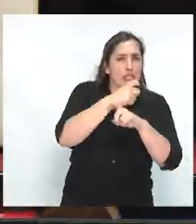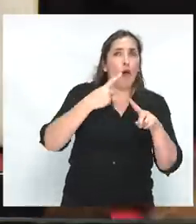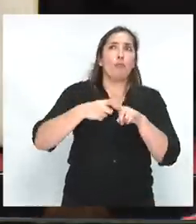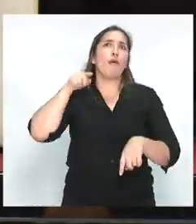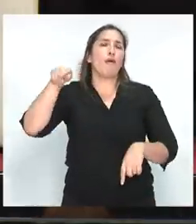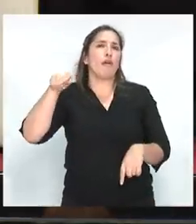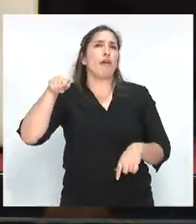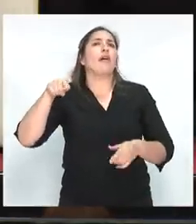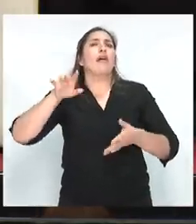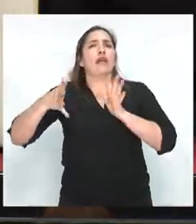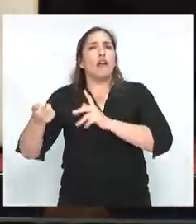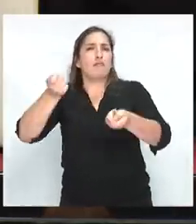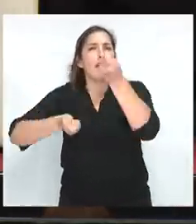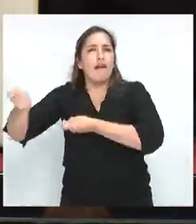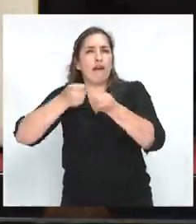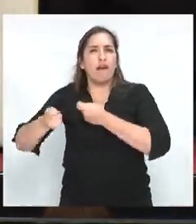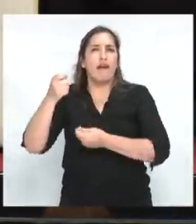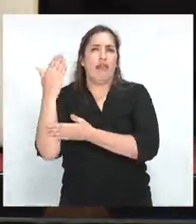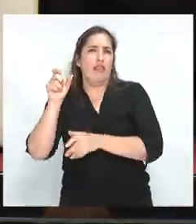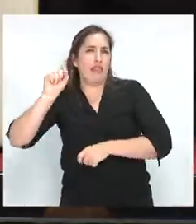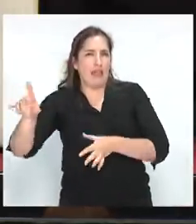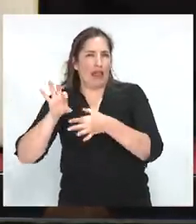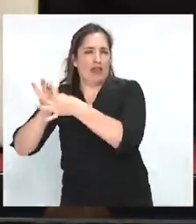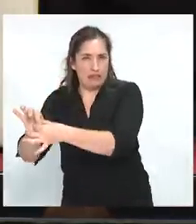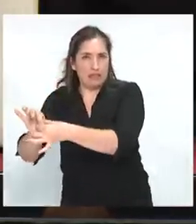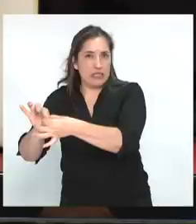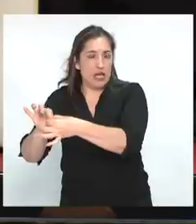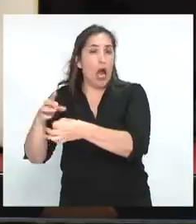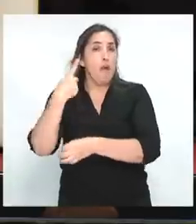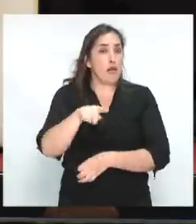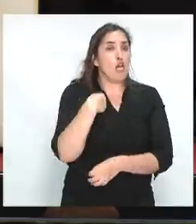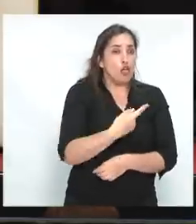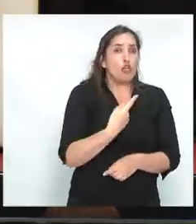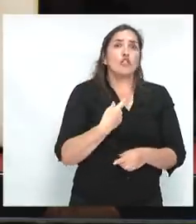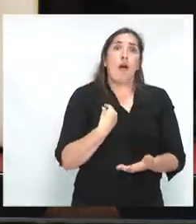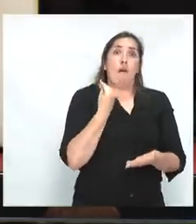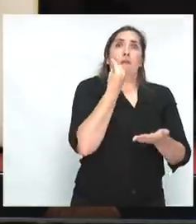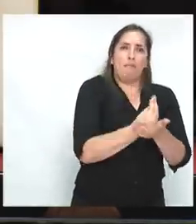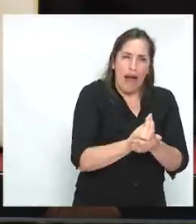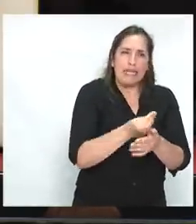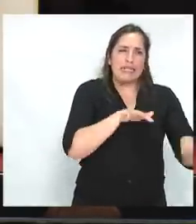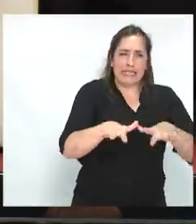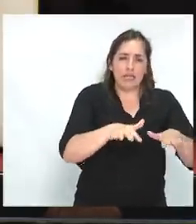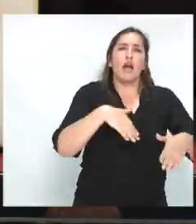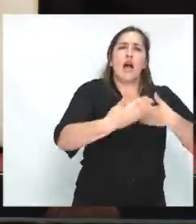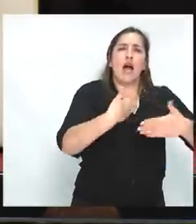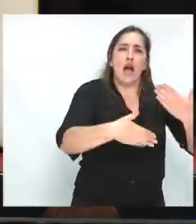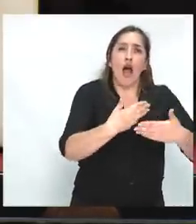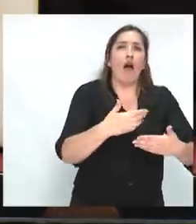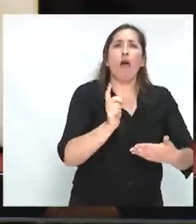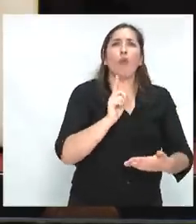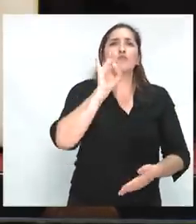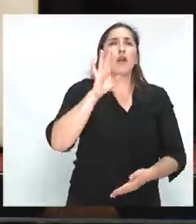una narrativa coherente del porvenir. Se puede. Pero mantenerse en el gobierno no es suficiente la